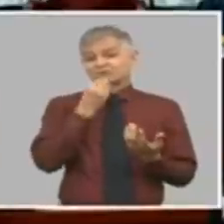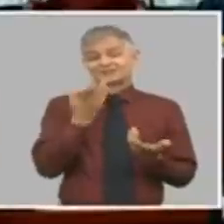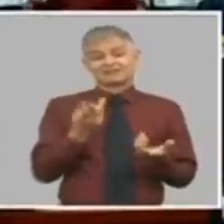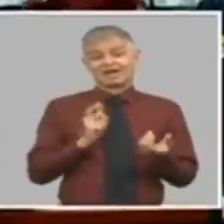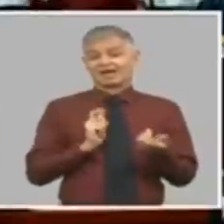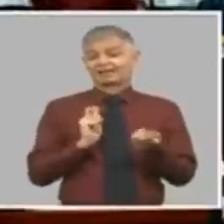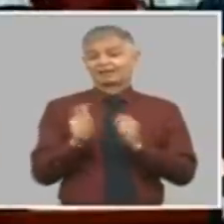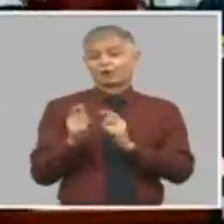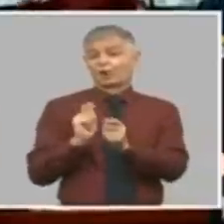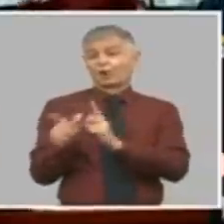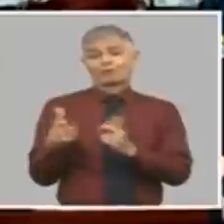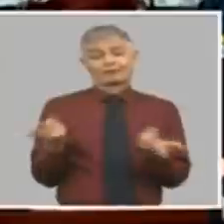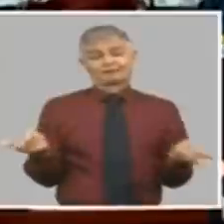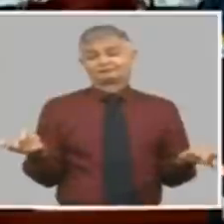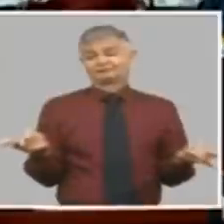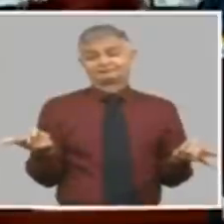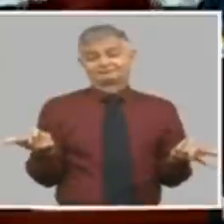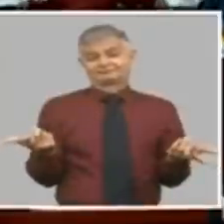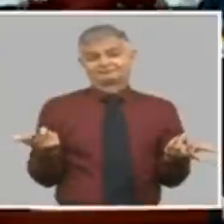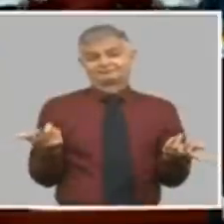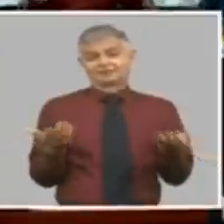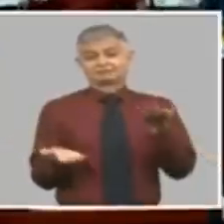entre esa y otras razones